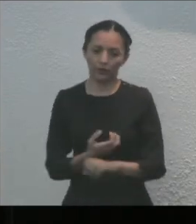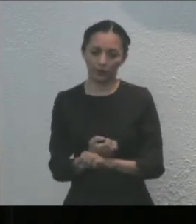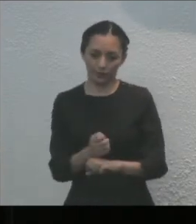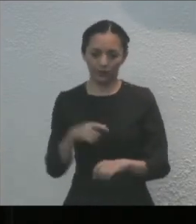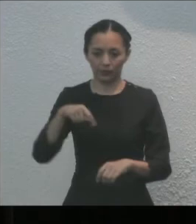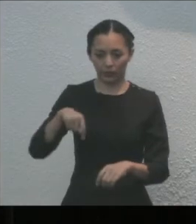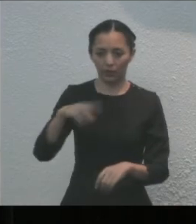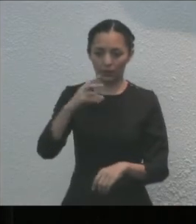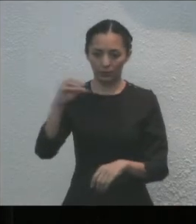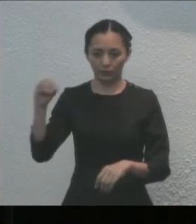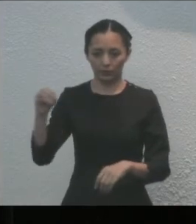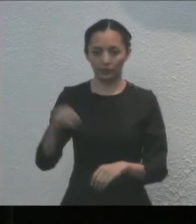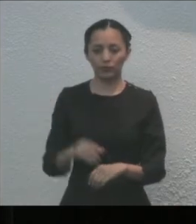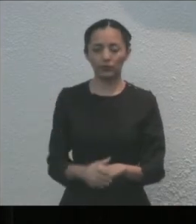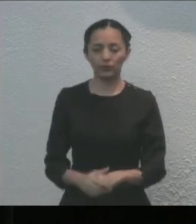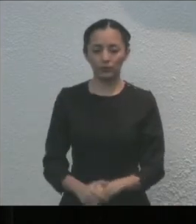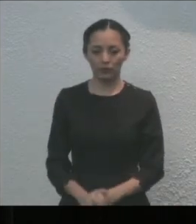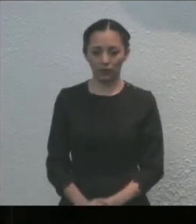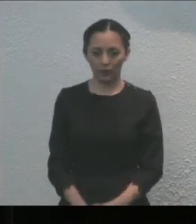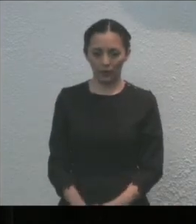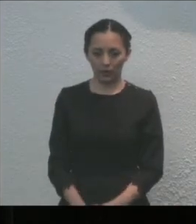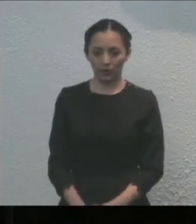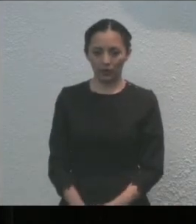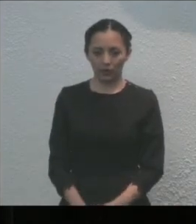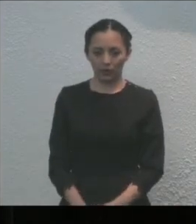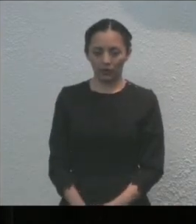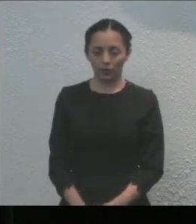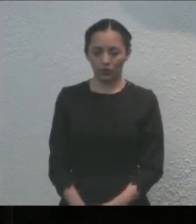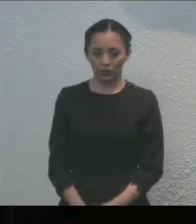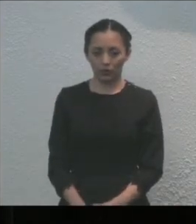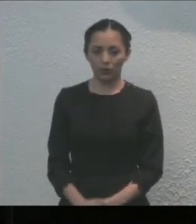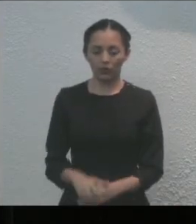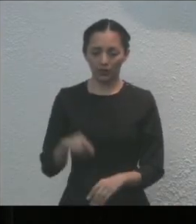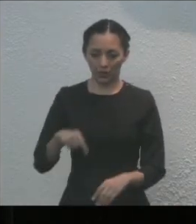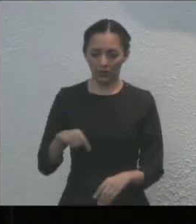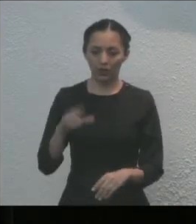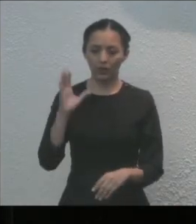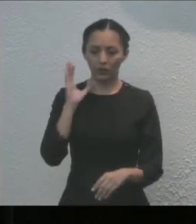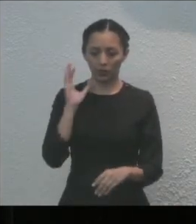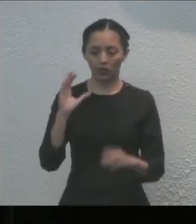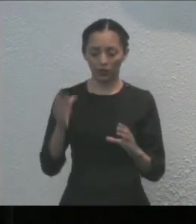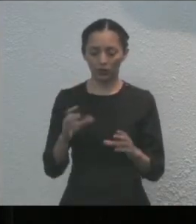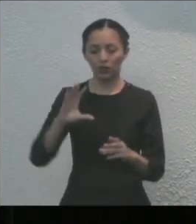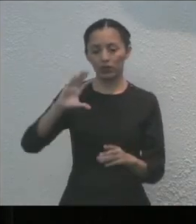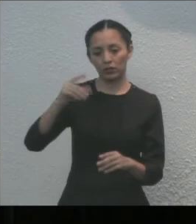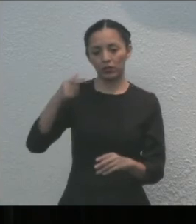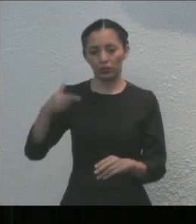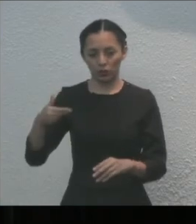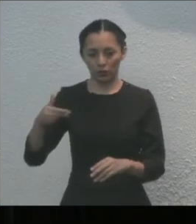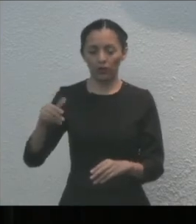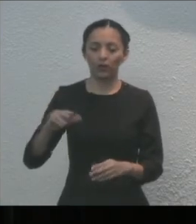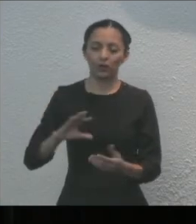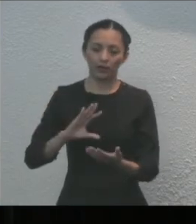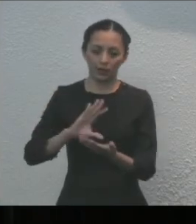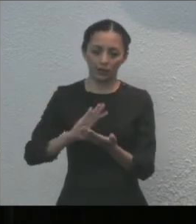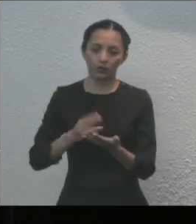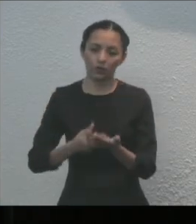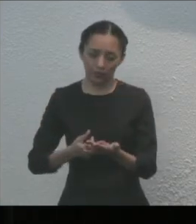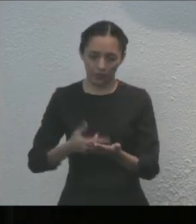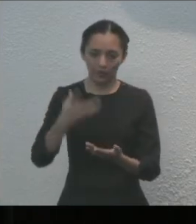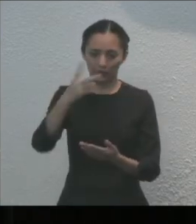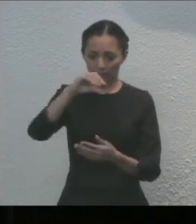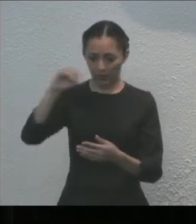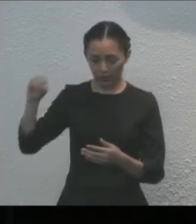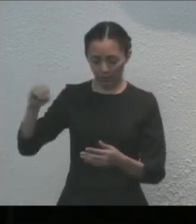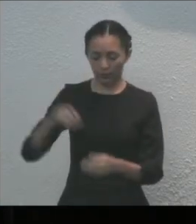de la medalla. Salón de sesiones del Honorable Poder Legislativo en la ciudad de Chetumal, capital del Estado de